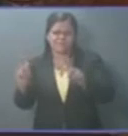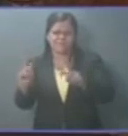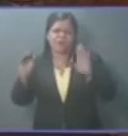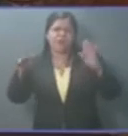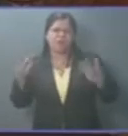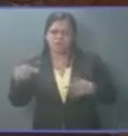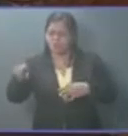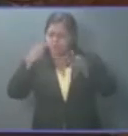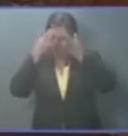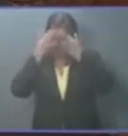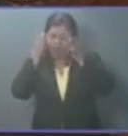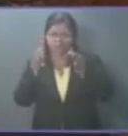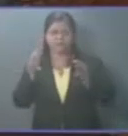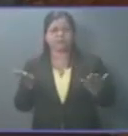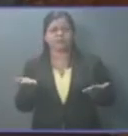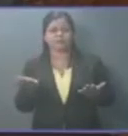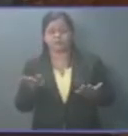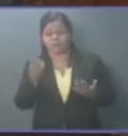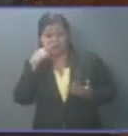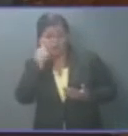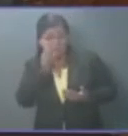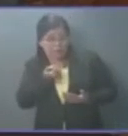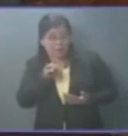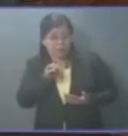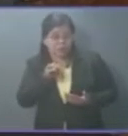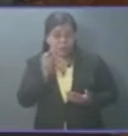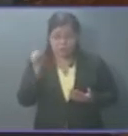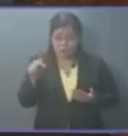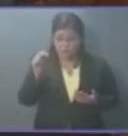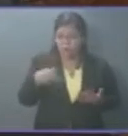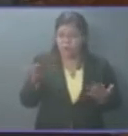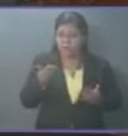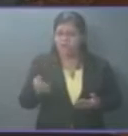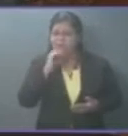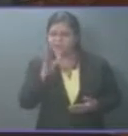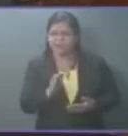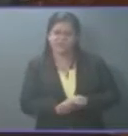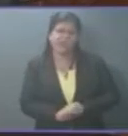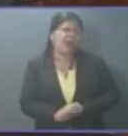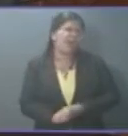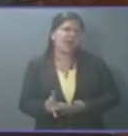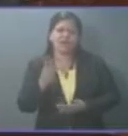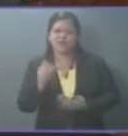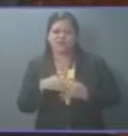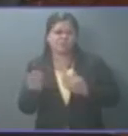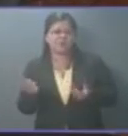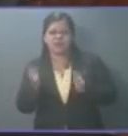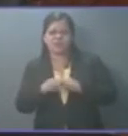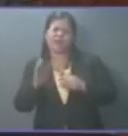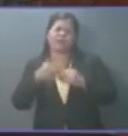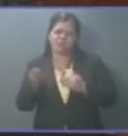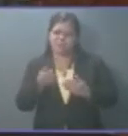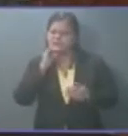crean conveniente. Si el día de mañana esto que están haciendo se les vuelve en su contra, pues sencillamente van a